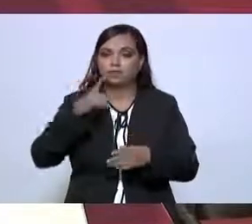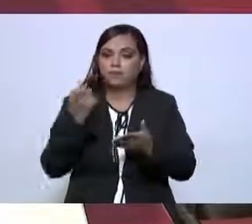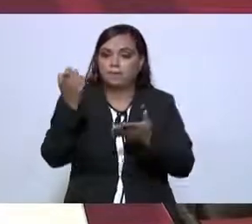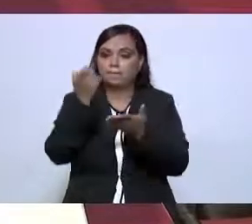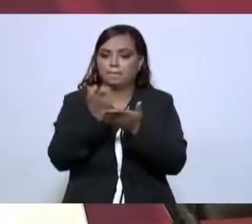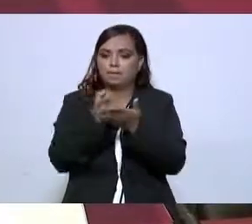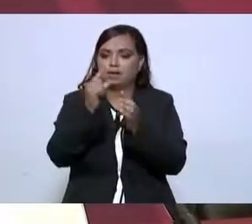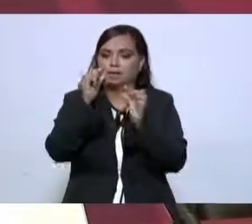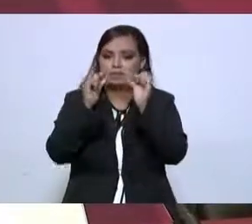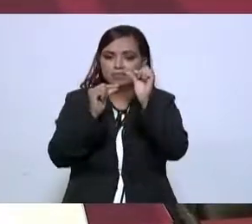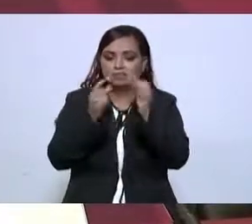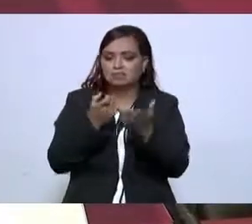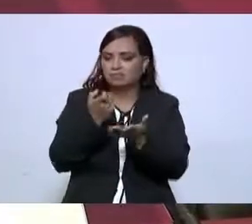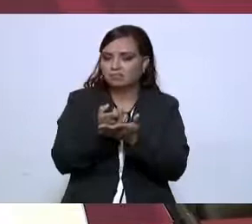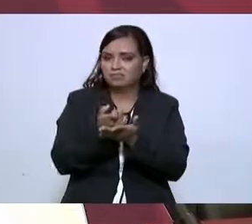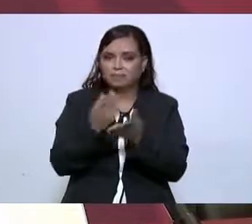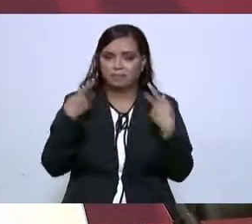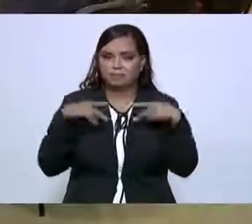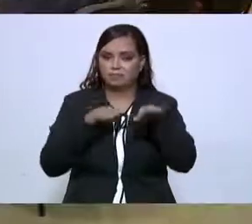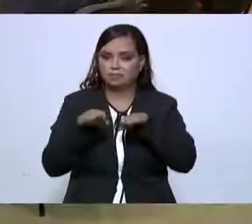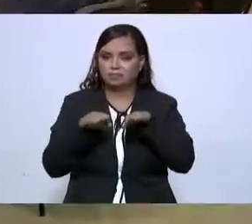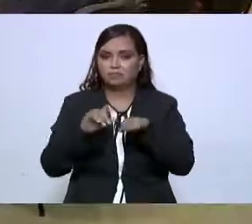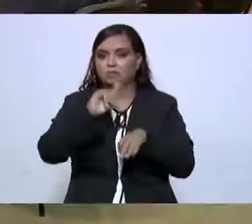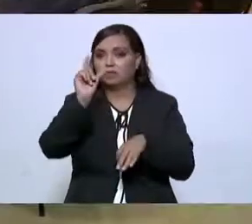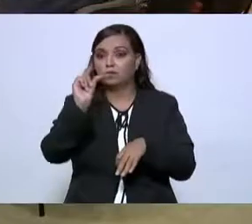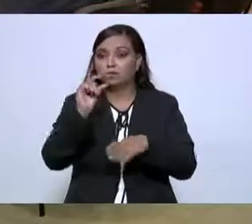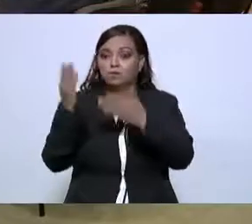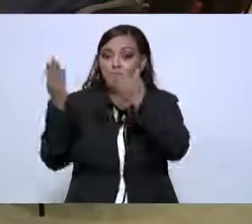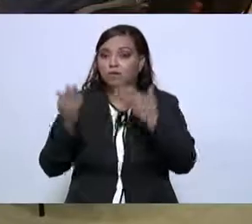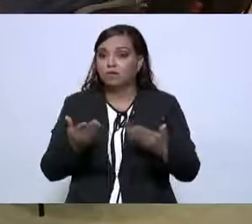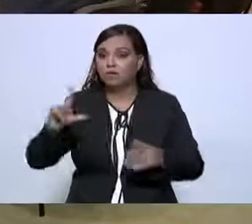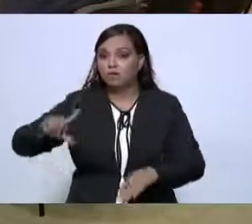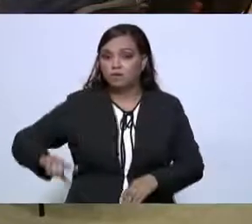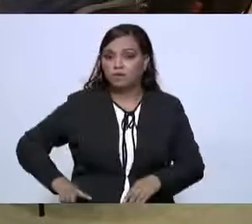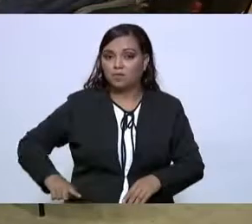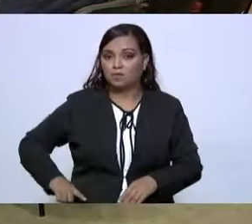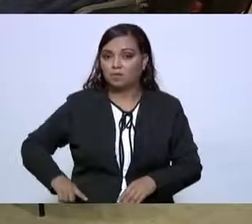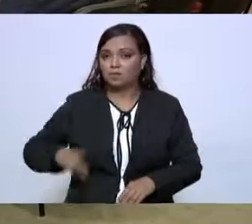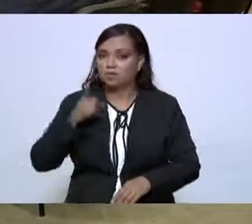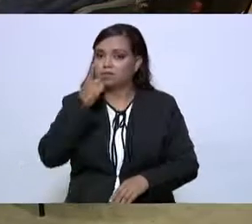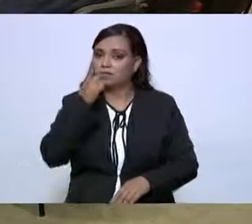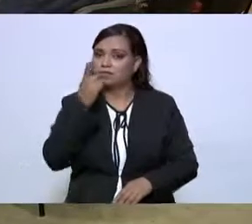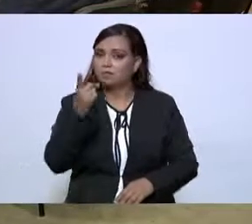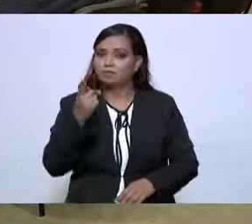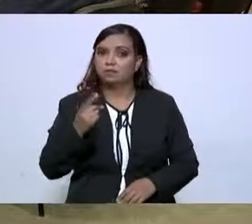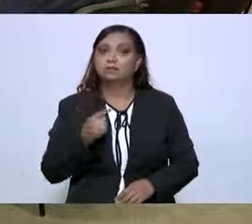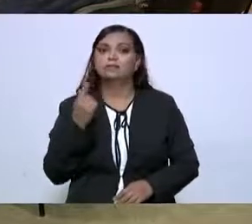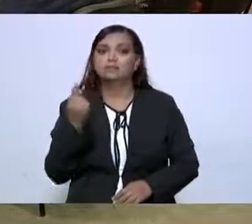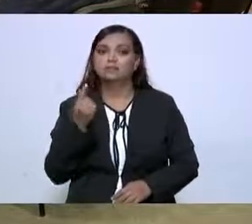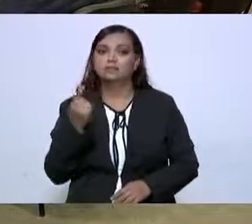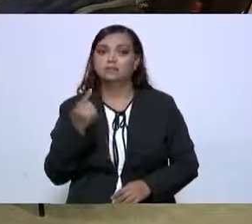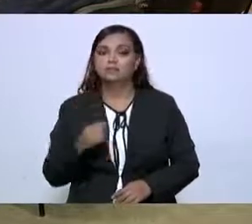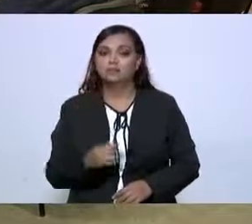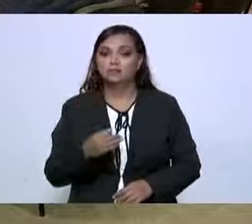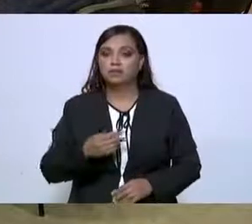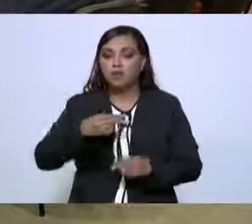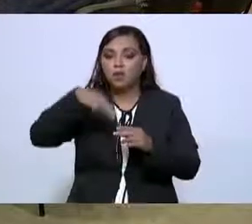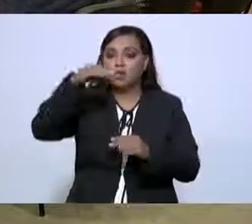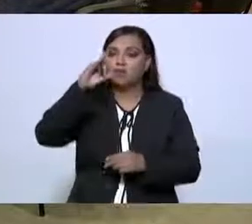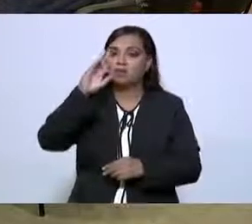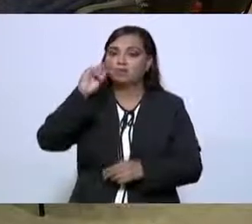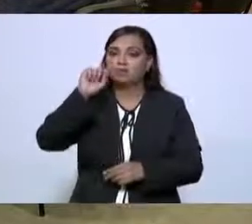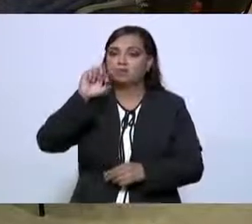muy bajos. Entonces, desde que llegamos al gobierno, decidimos que en la frontera,